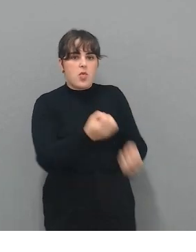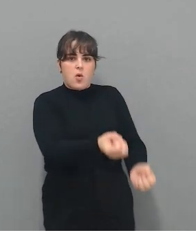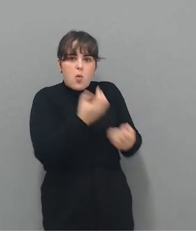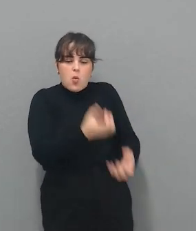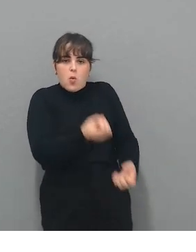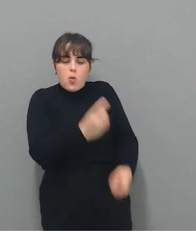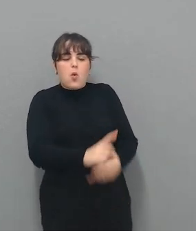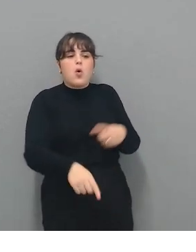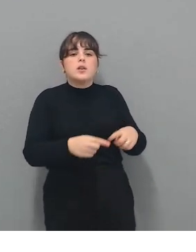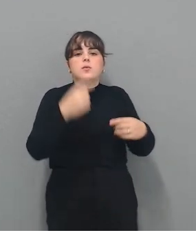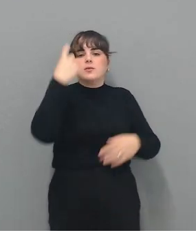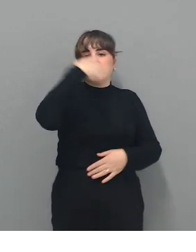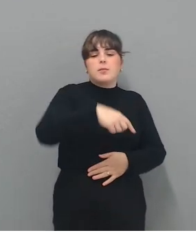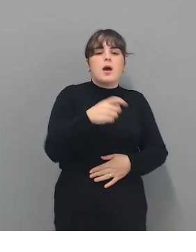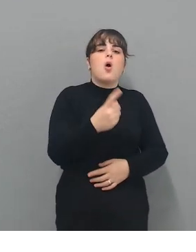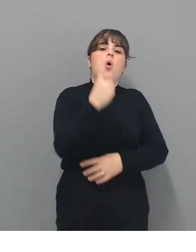obligaciones.